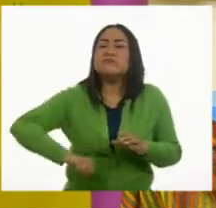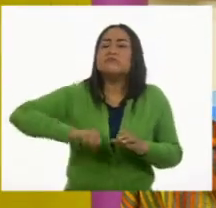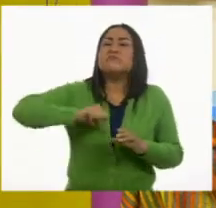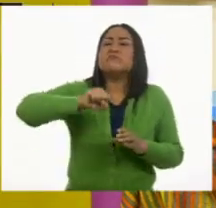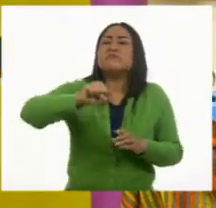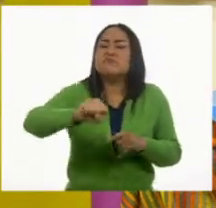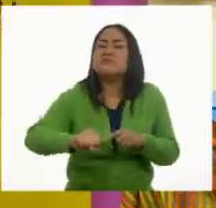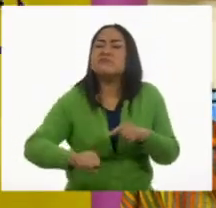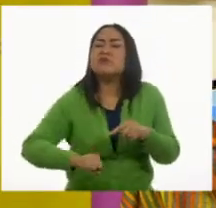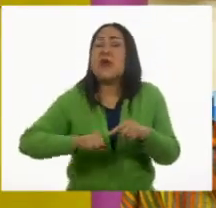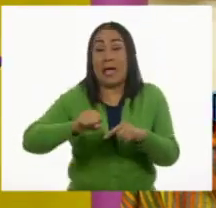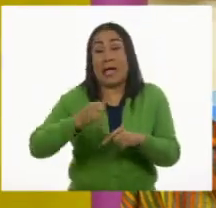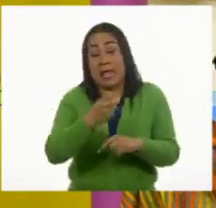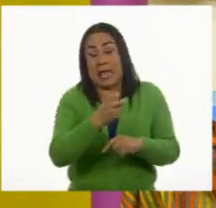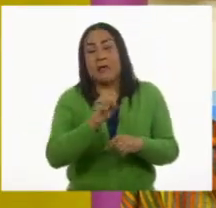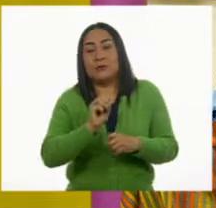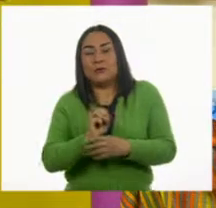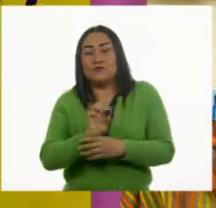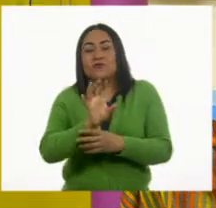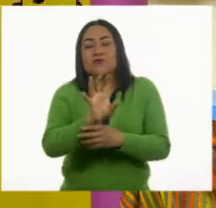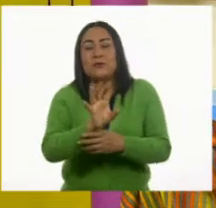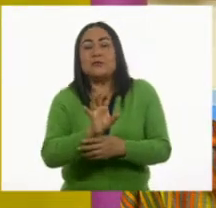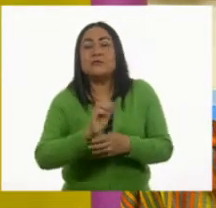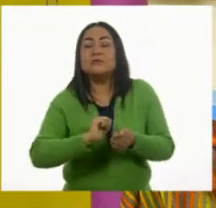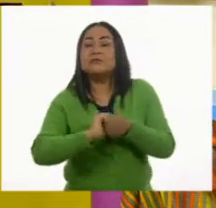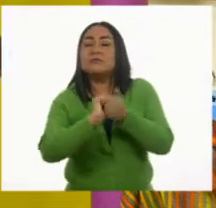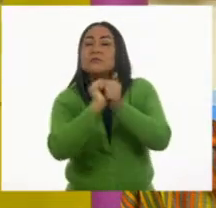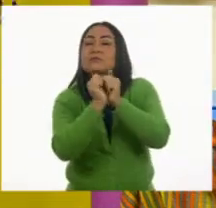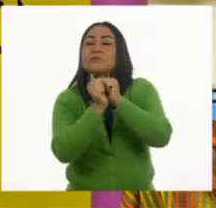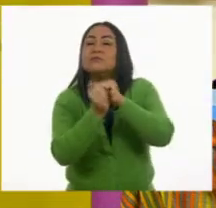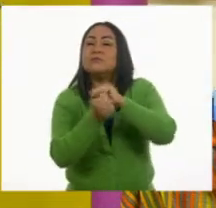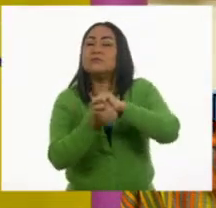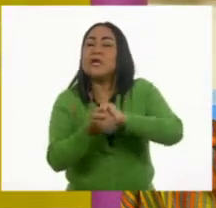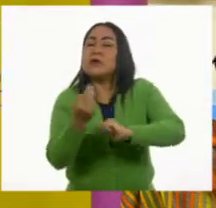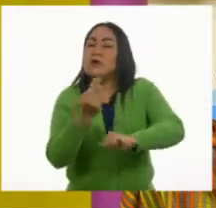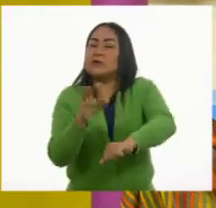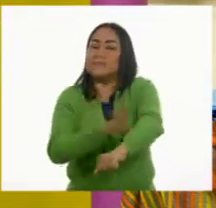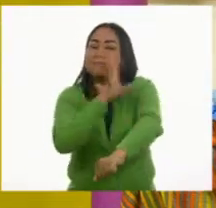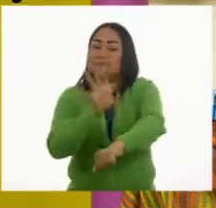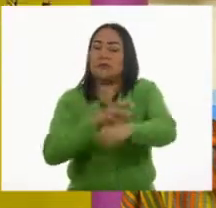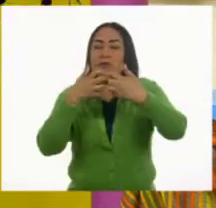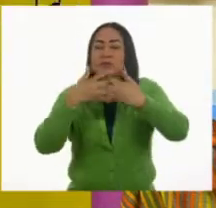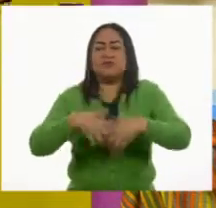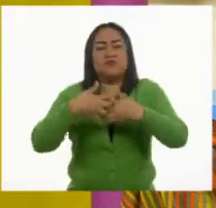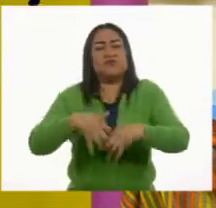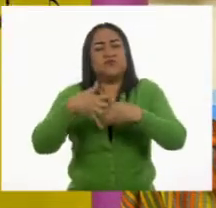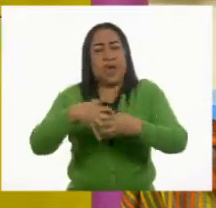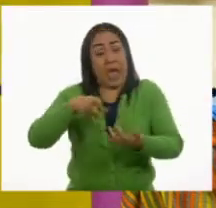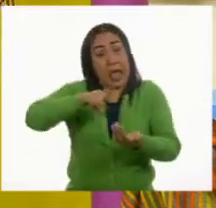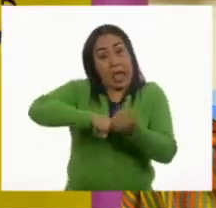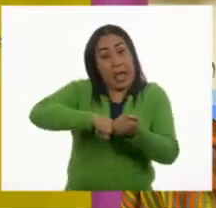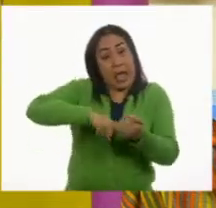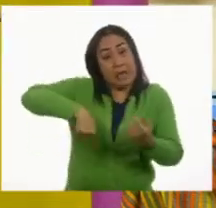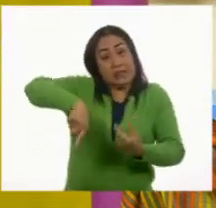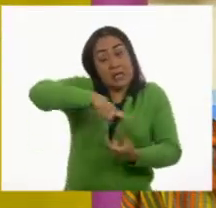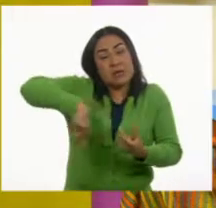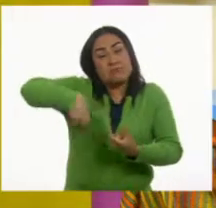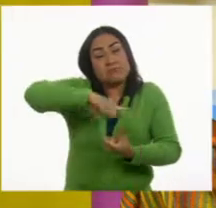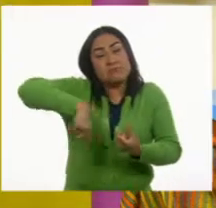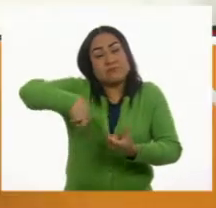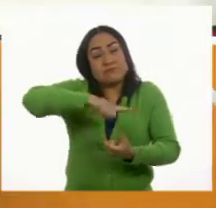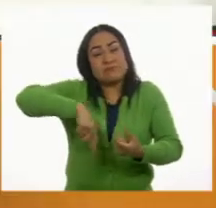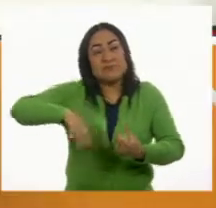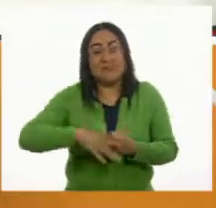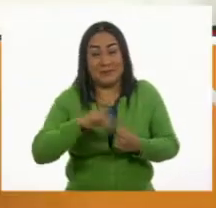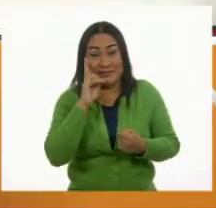girando Pilar, el gramófono tomaba mucha energía para hacer girar un disco que tiene ahí. El